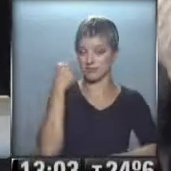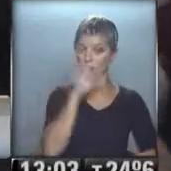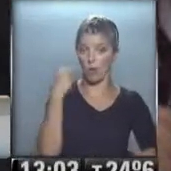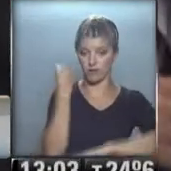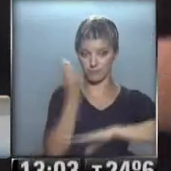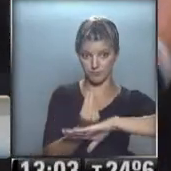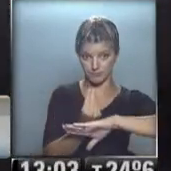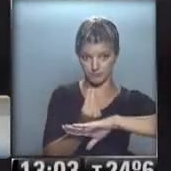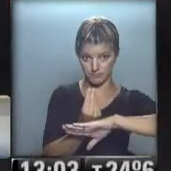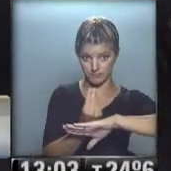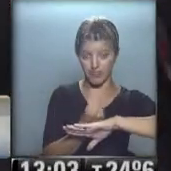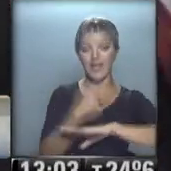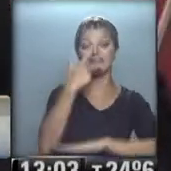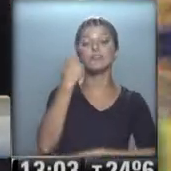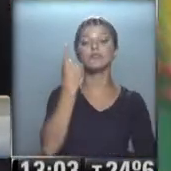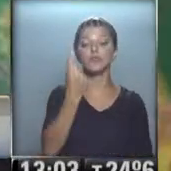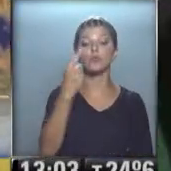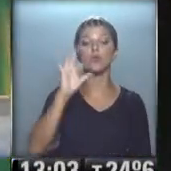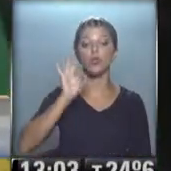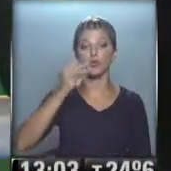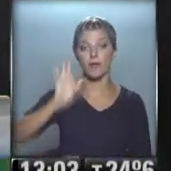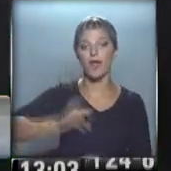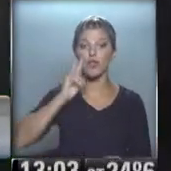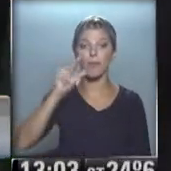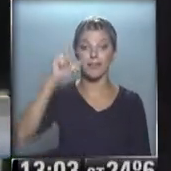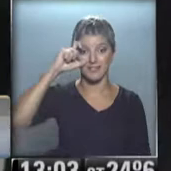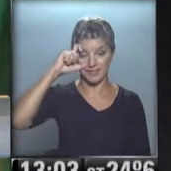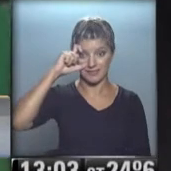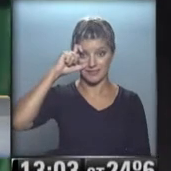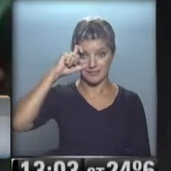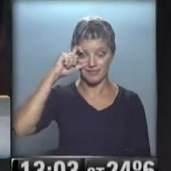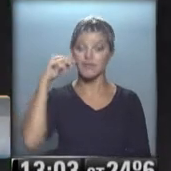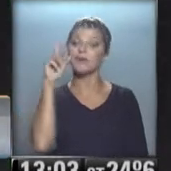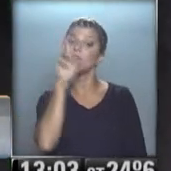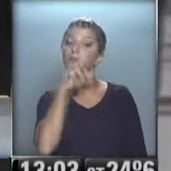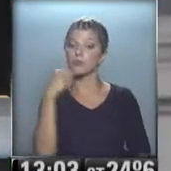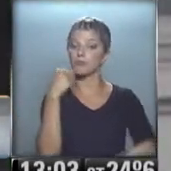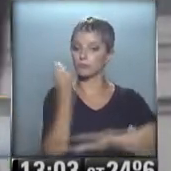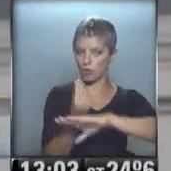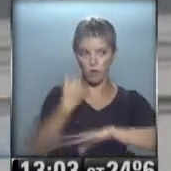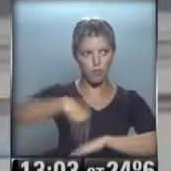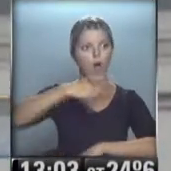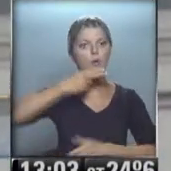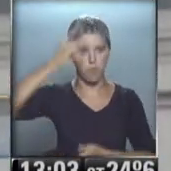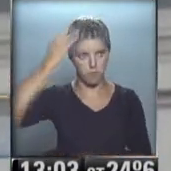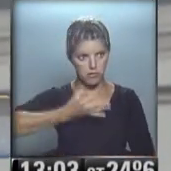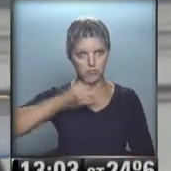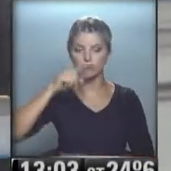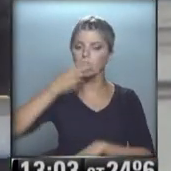segunda vuelta del 31 de octubre de 2010, Dilma aseguró que cumpliría sus promesas electorales.